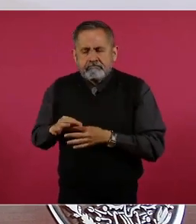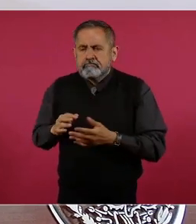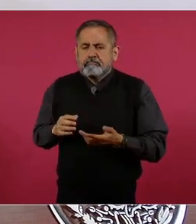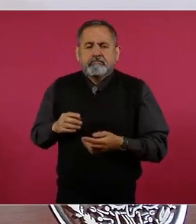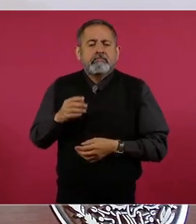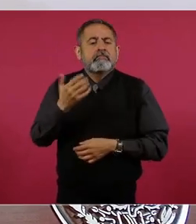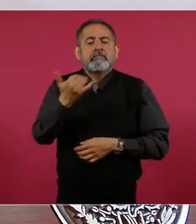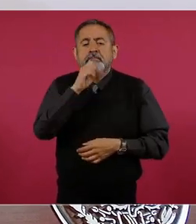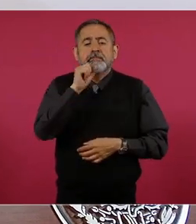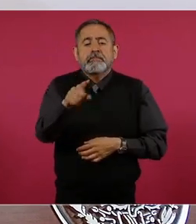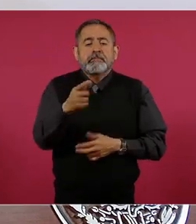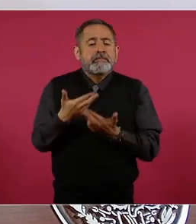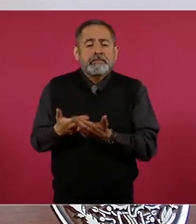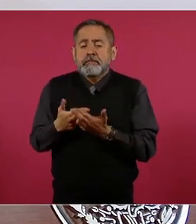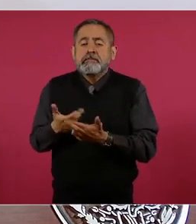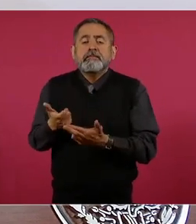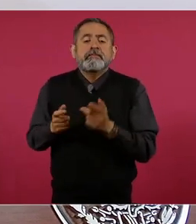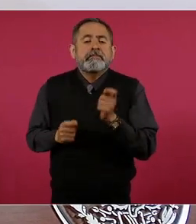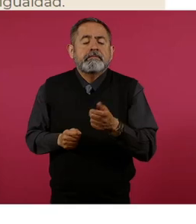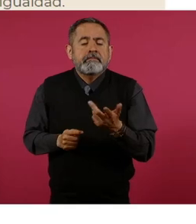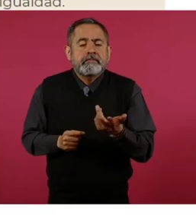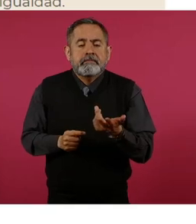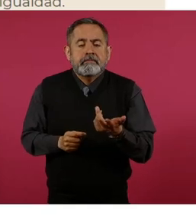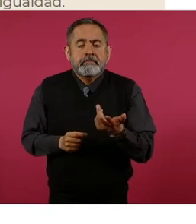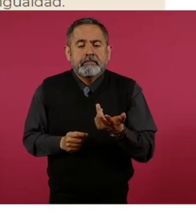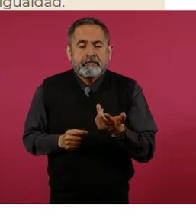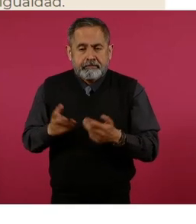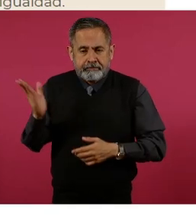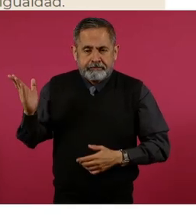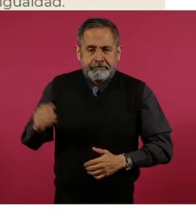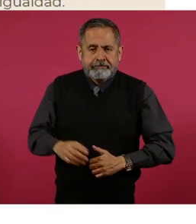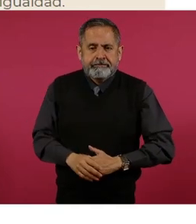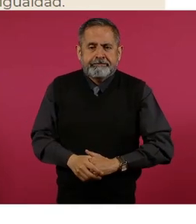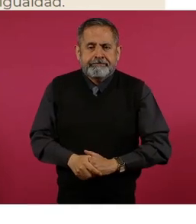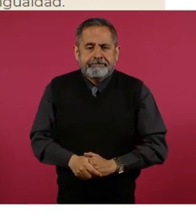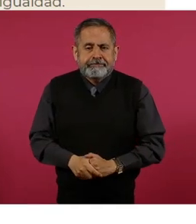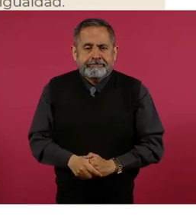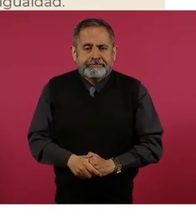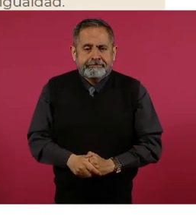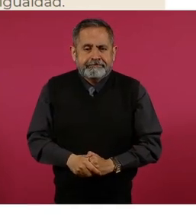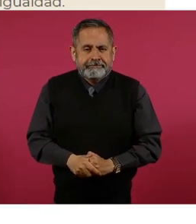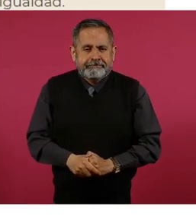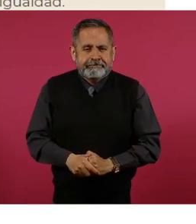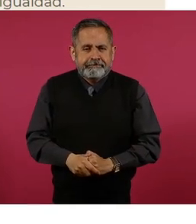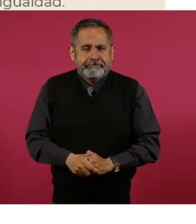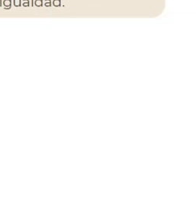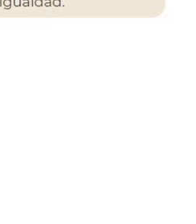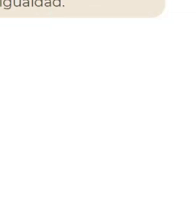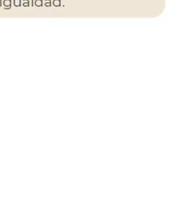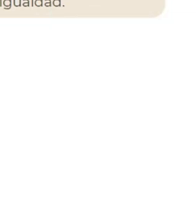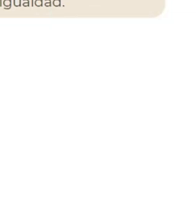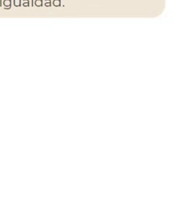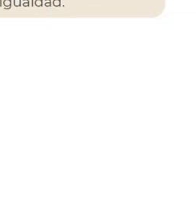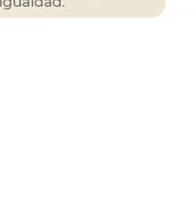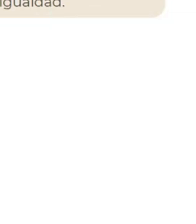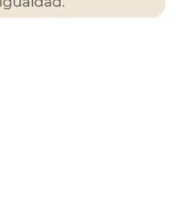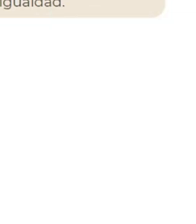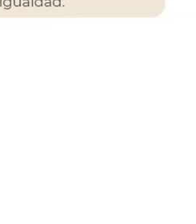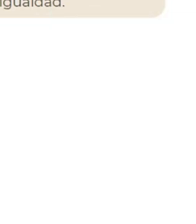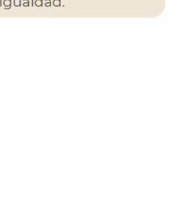no condonar impuestos a los potentados que no pagaban,